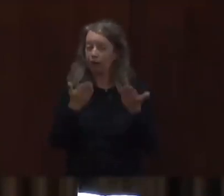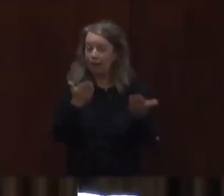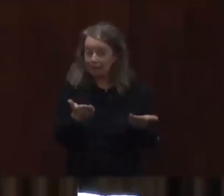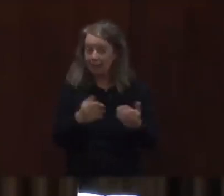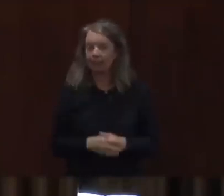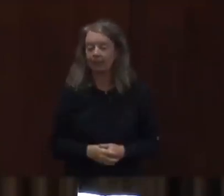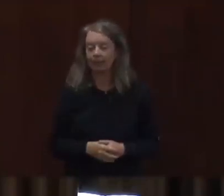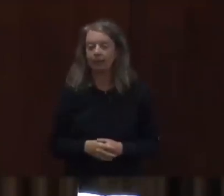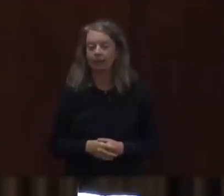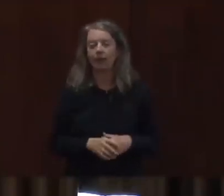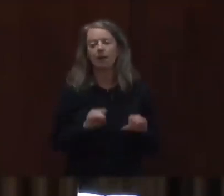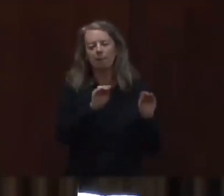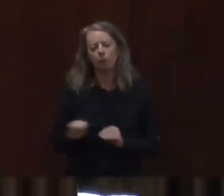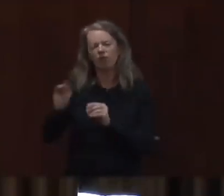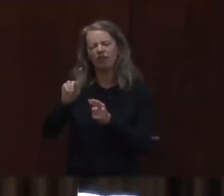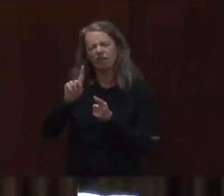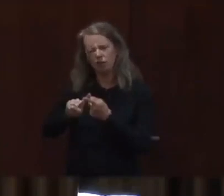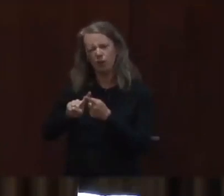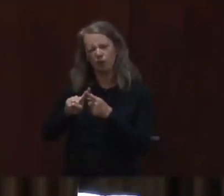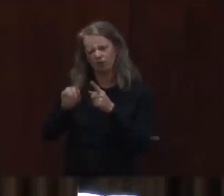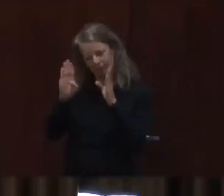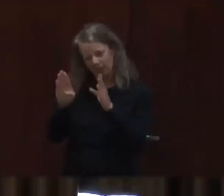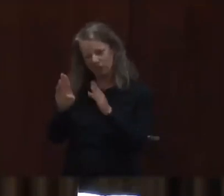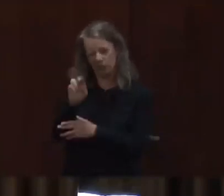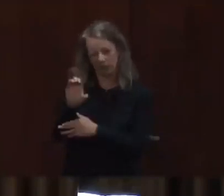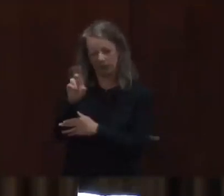comunicaciones, empezando por la semana que viene.